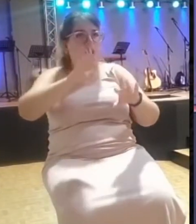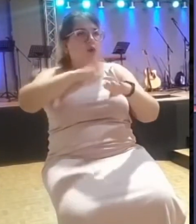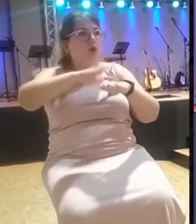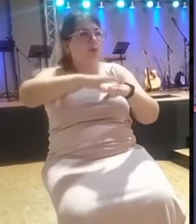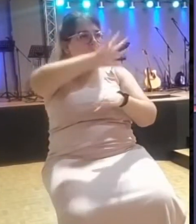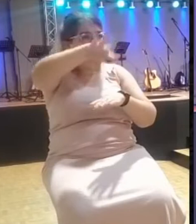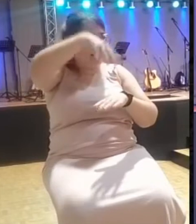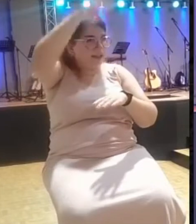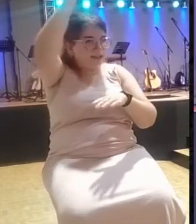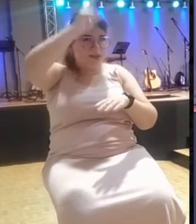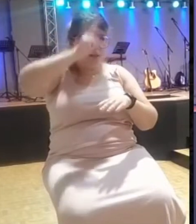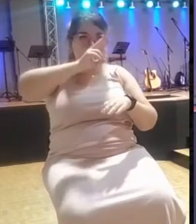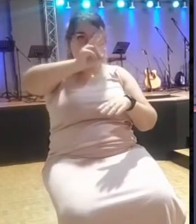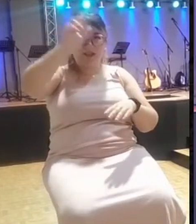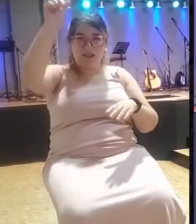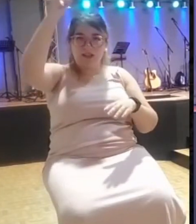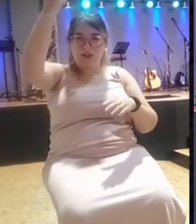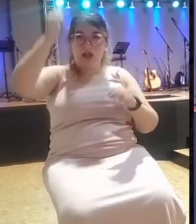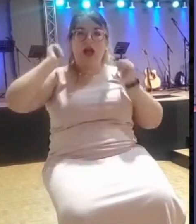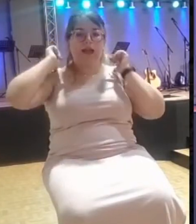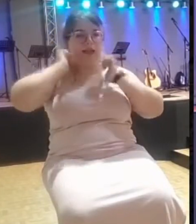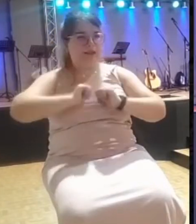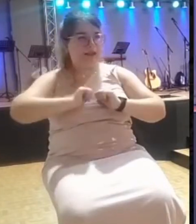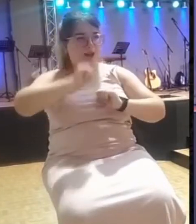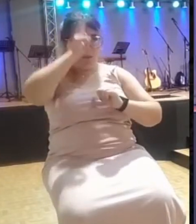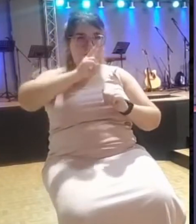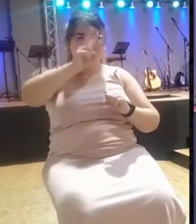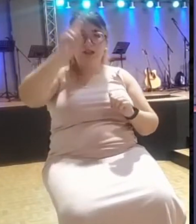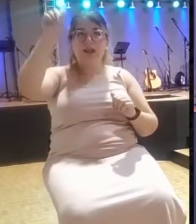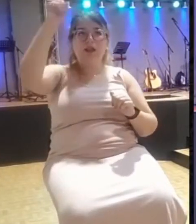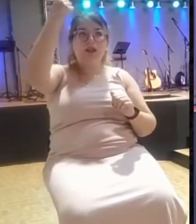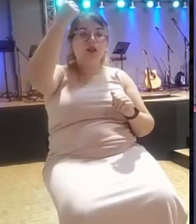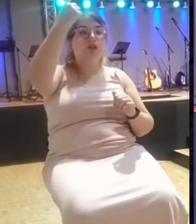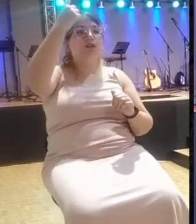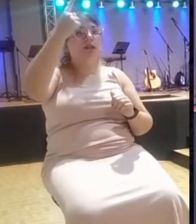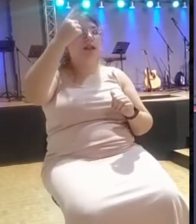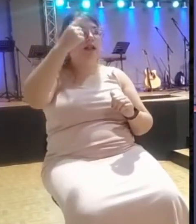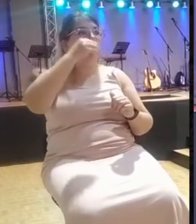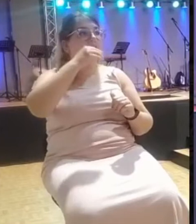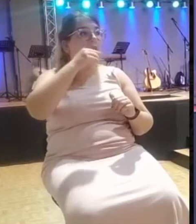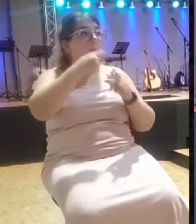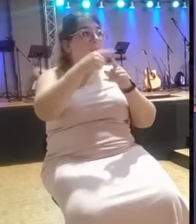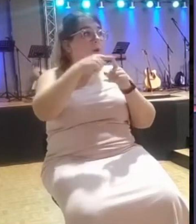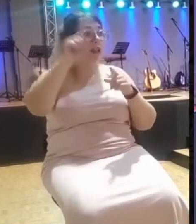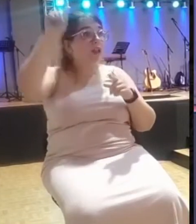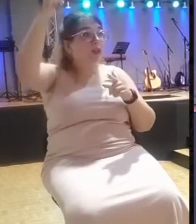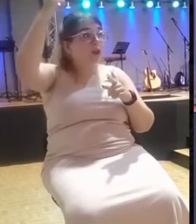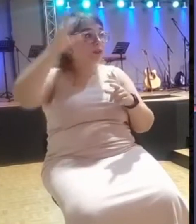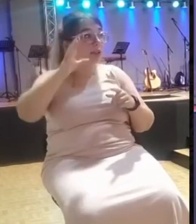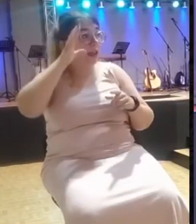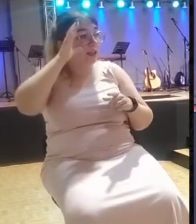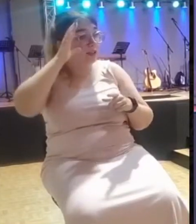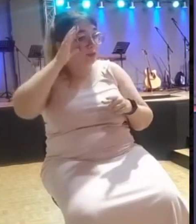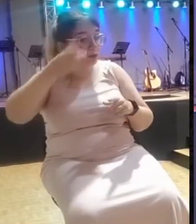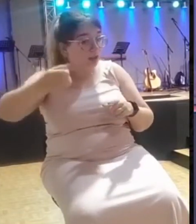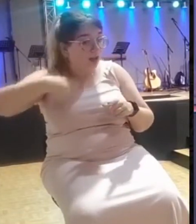profeta de Dios que les dice, dice, porque es, dice, escucha todo